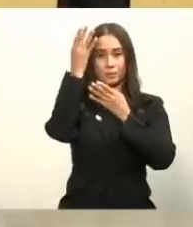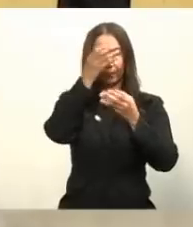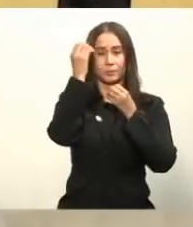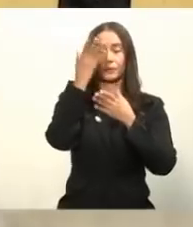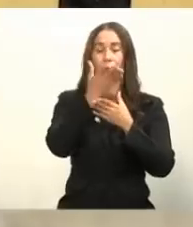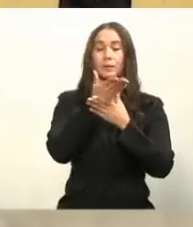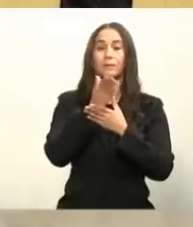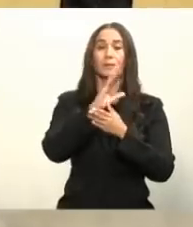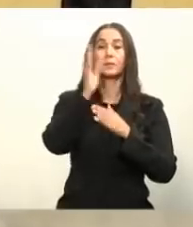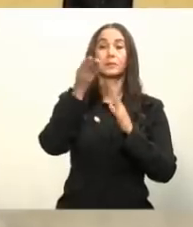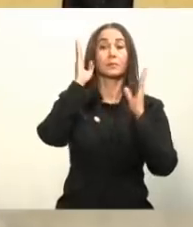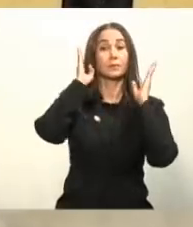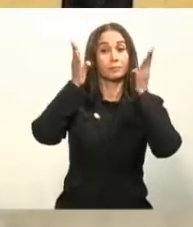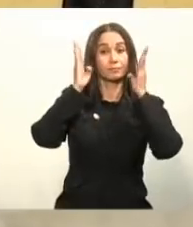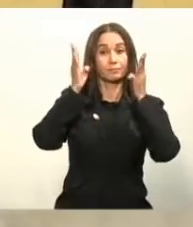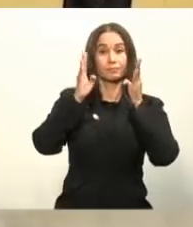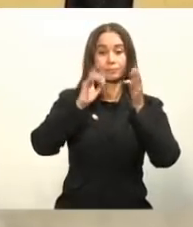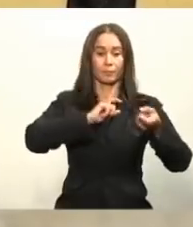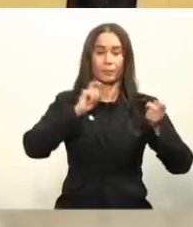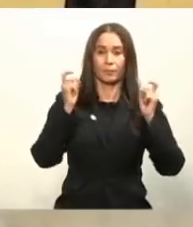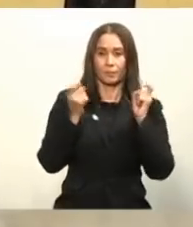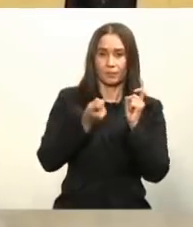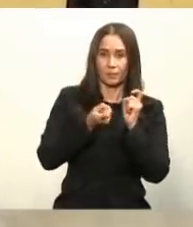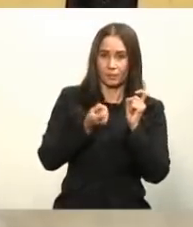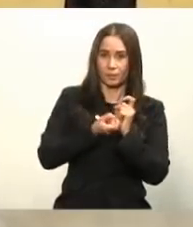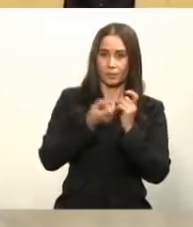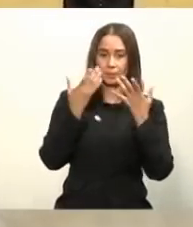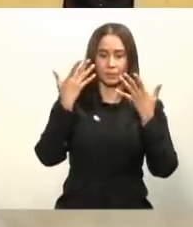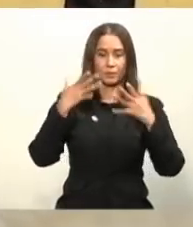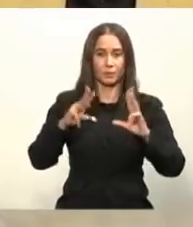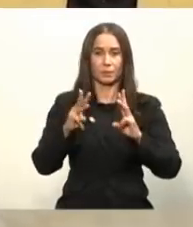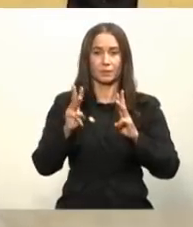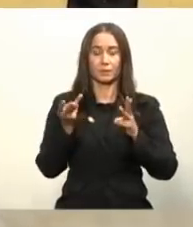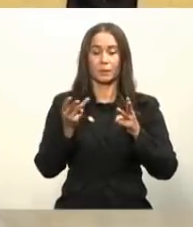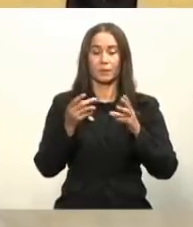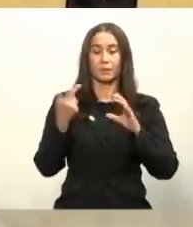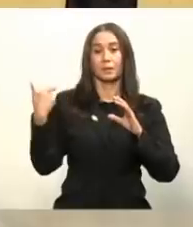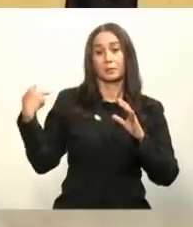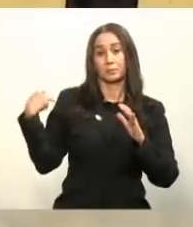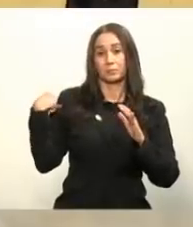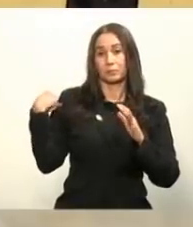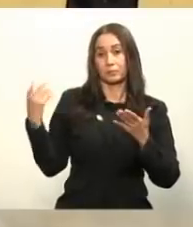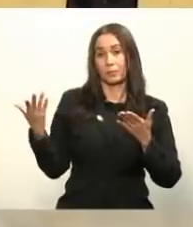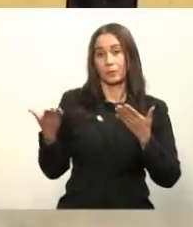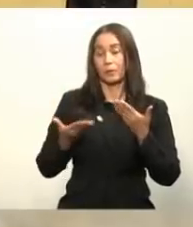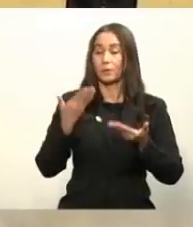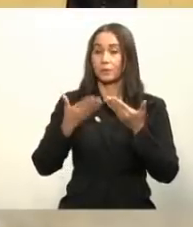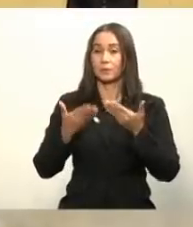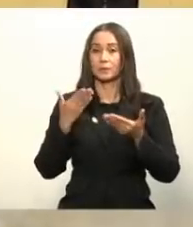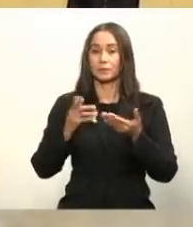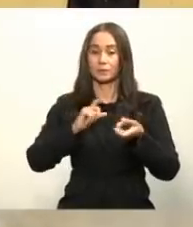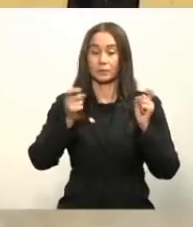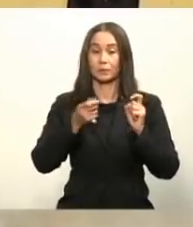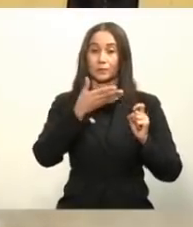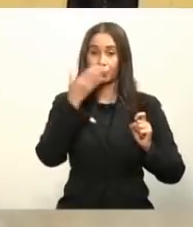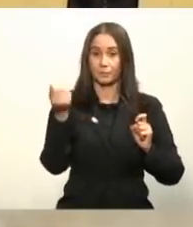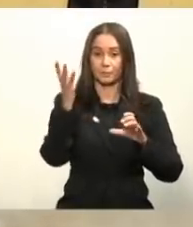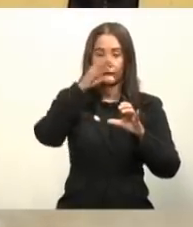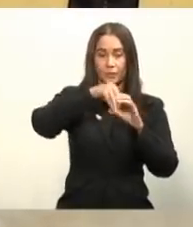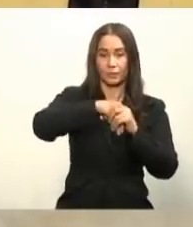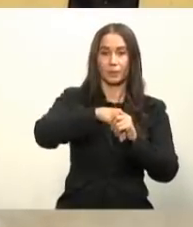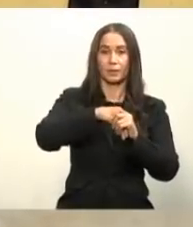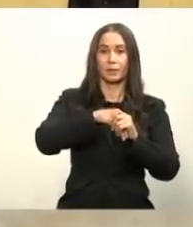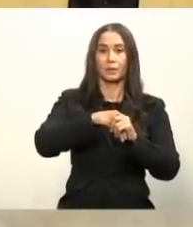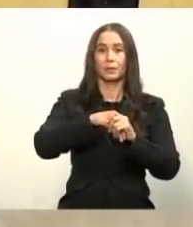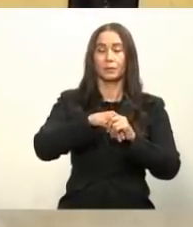estar atentos a cualquier cambio que ya sea a través de las vacunas o cambios para mejoras dentro del